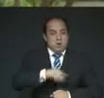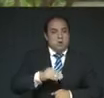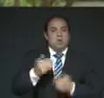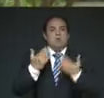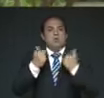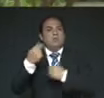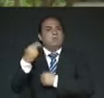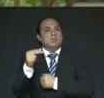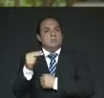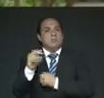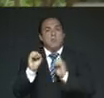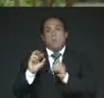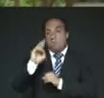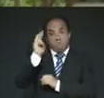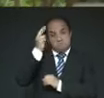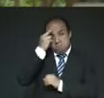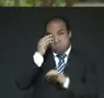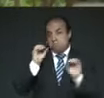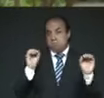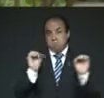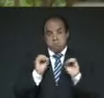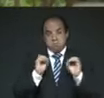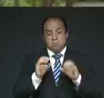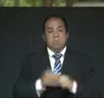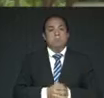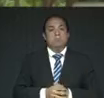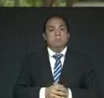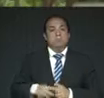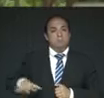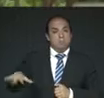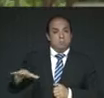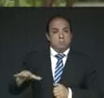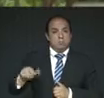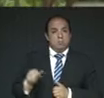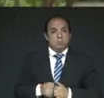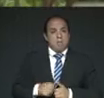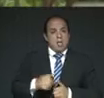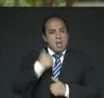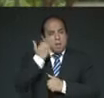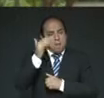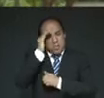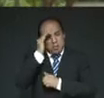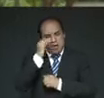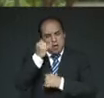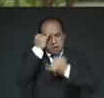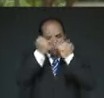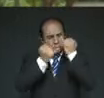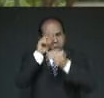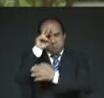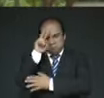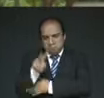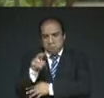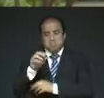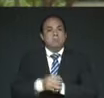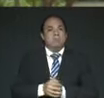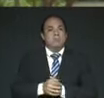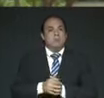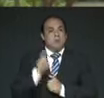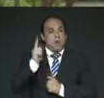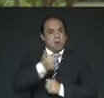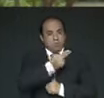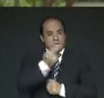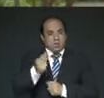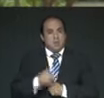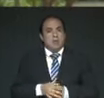nombre ni recuerdo. Por eso quiero pensar, imagino de corazón, deseo convencerlos